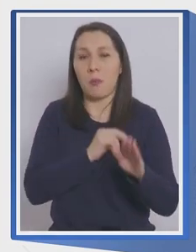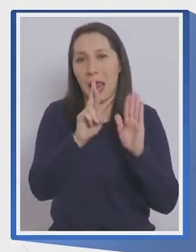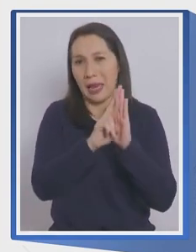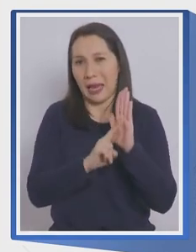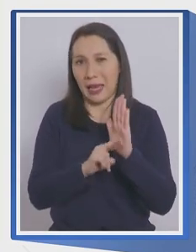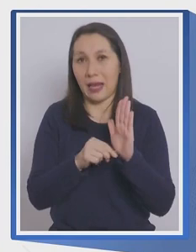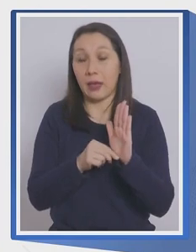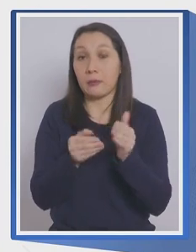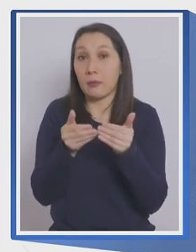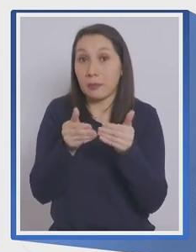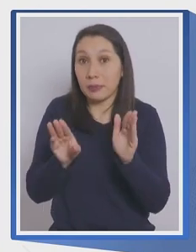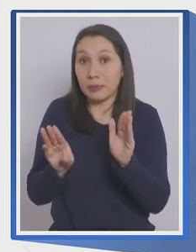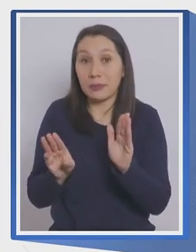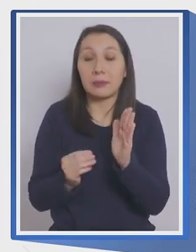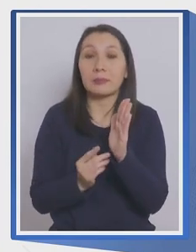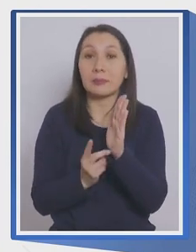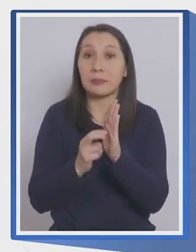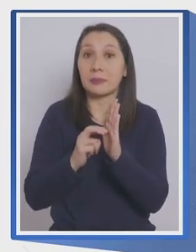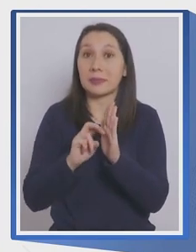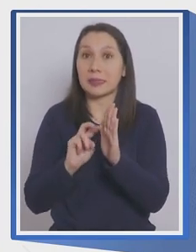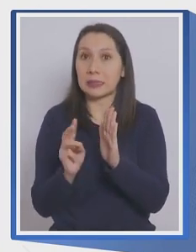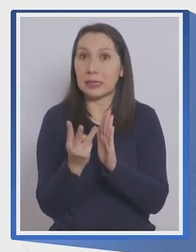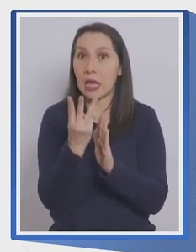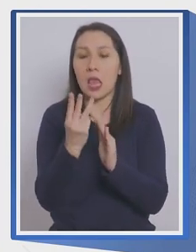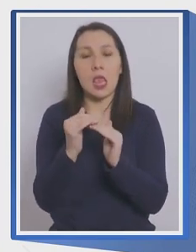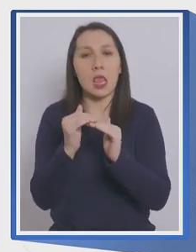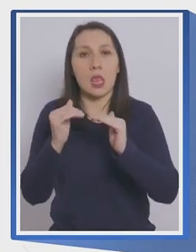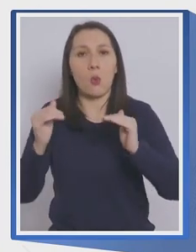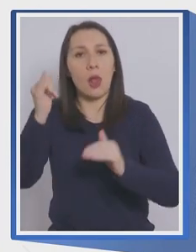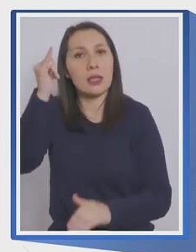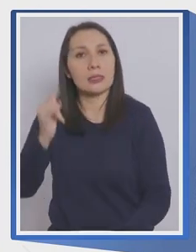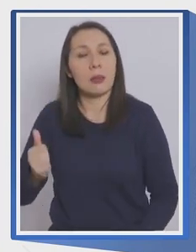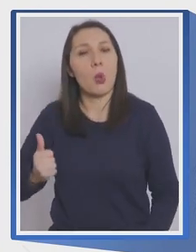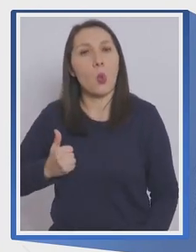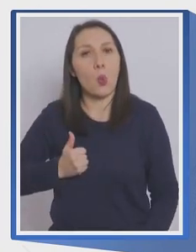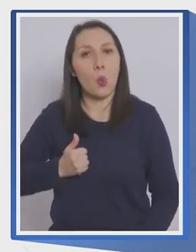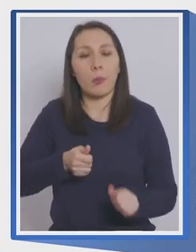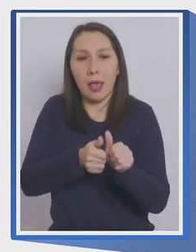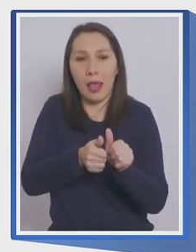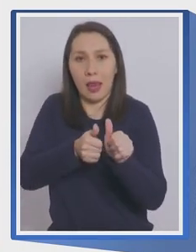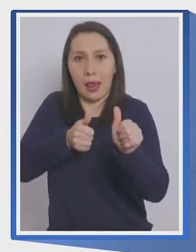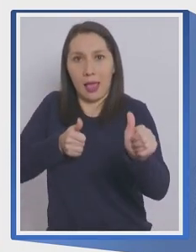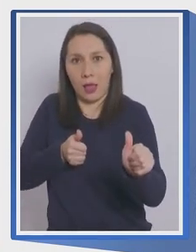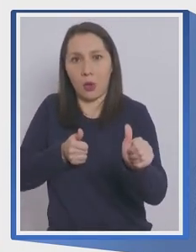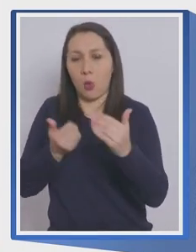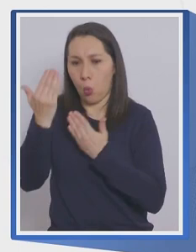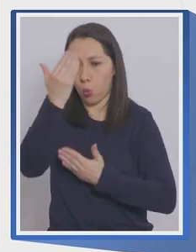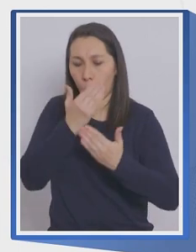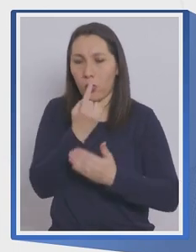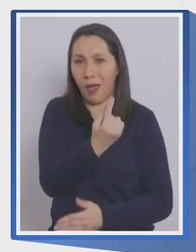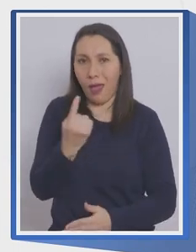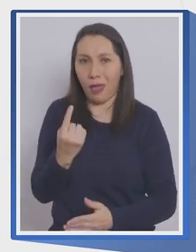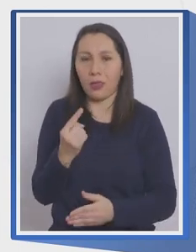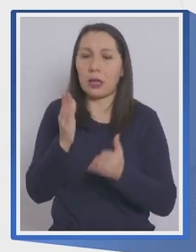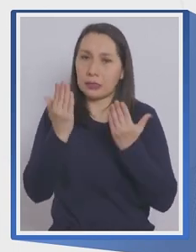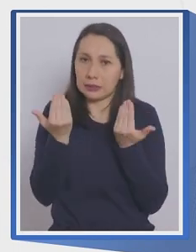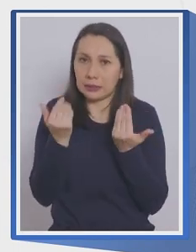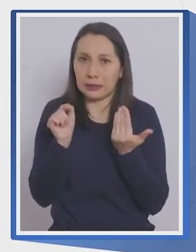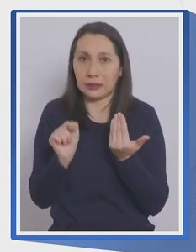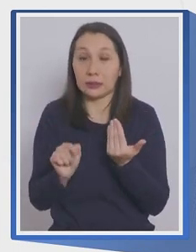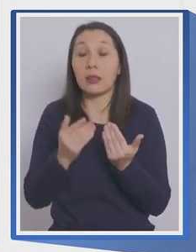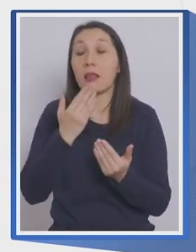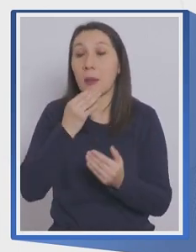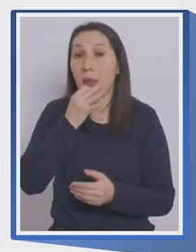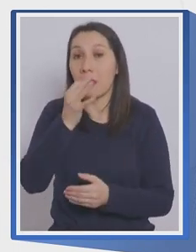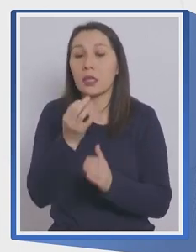En la etapa de apertura, estas condiciones se igualan, siempre cumpliendo con las distancias y las medidas de autocuidado requeridos. También